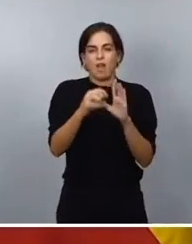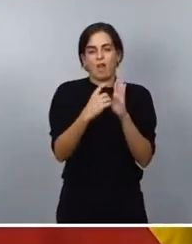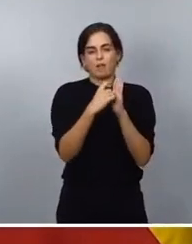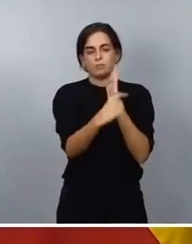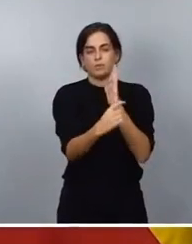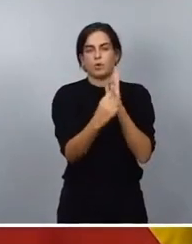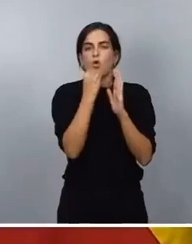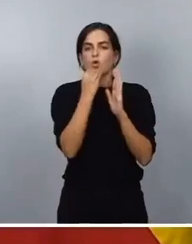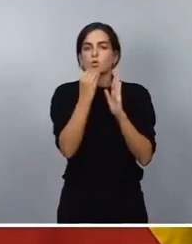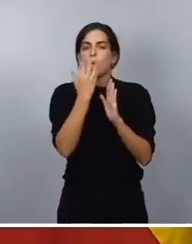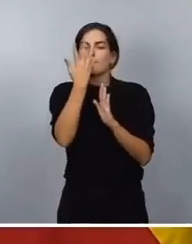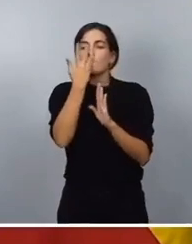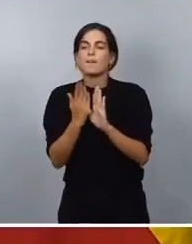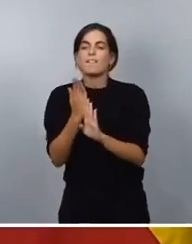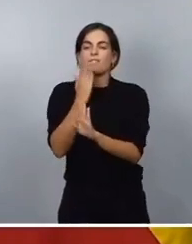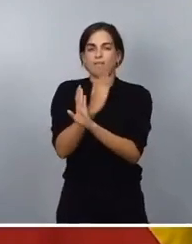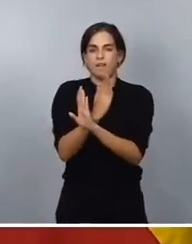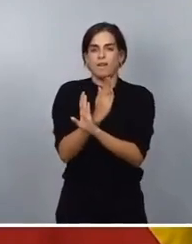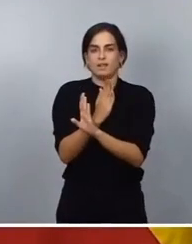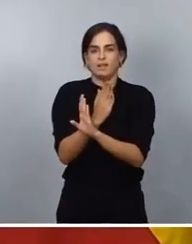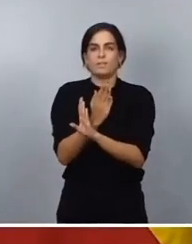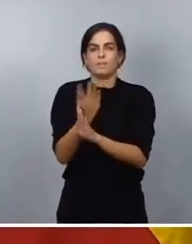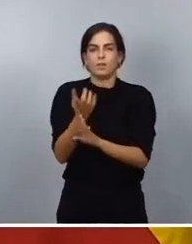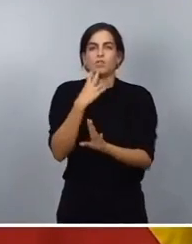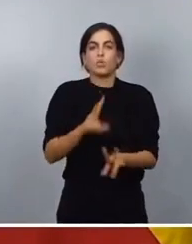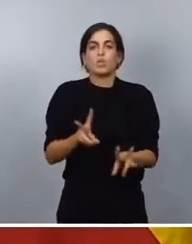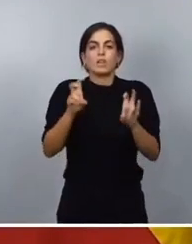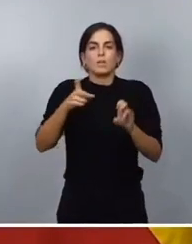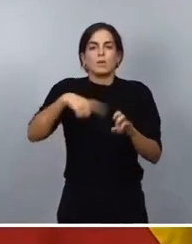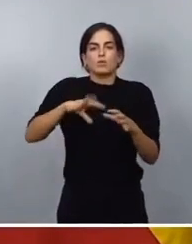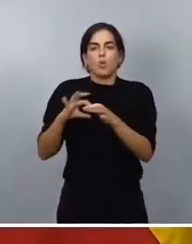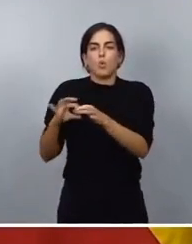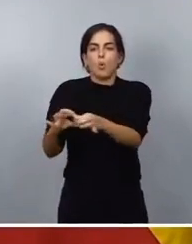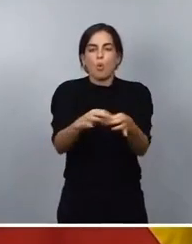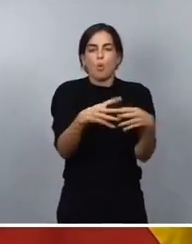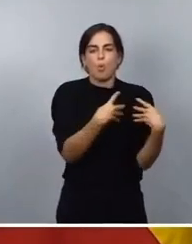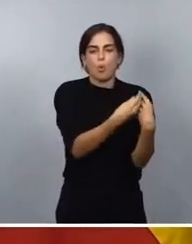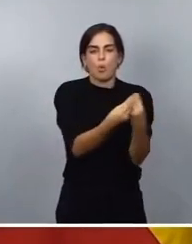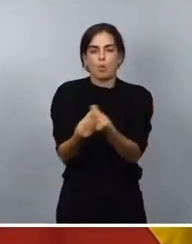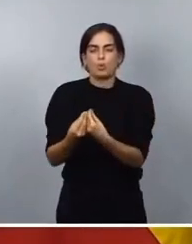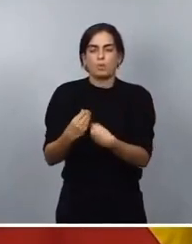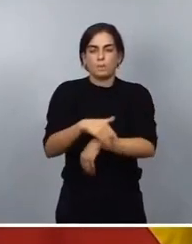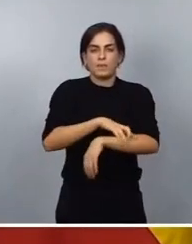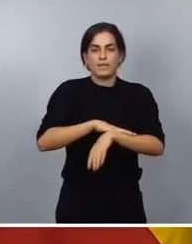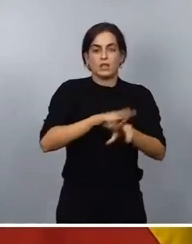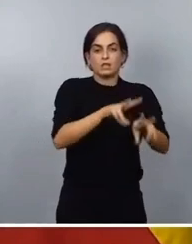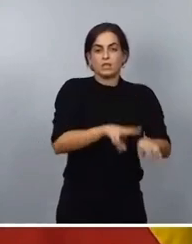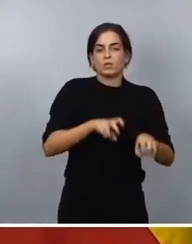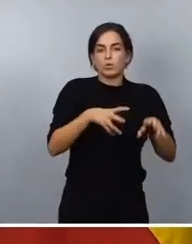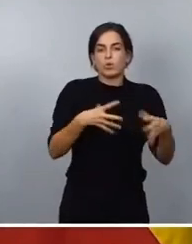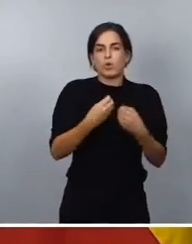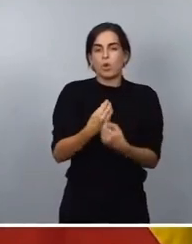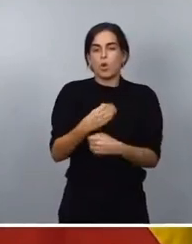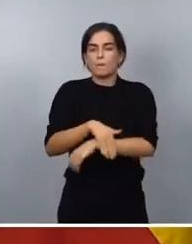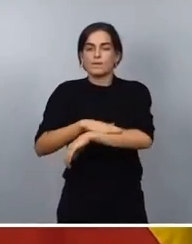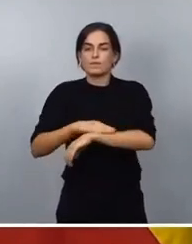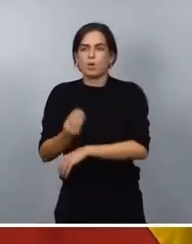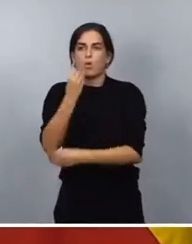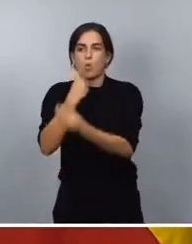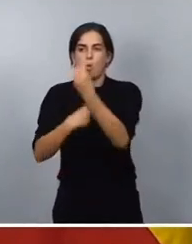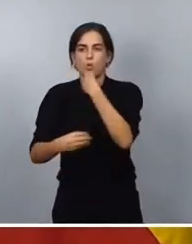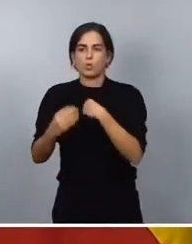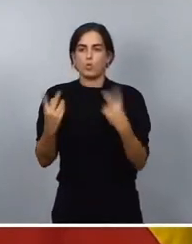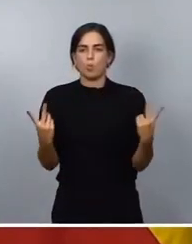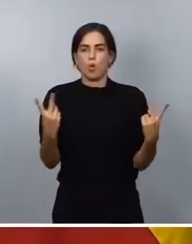tema en el cual estamos trabajando conjuntamente en el Ministerio de Agricultura con el Ministerio de Consumo para darle una mayor flexibilidad